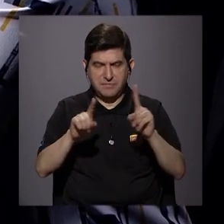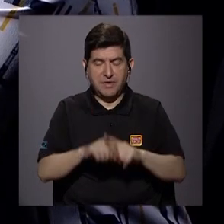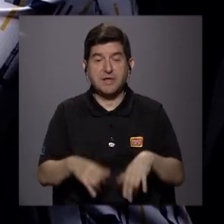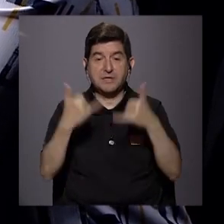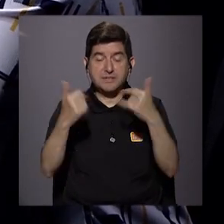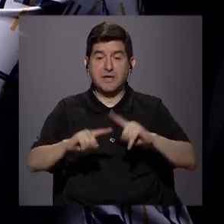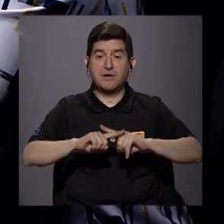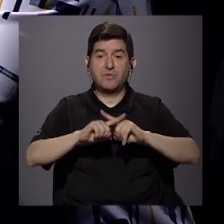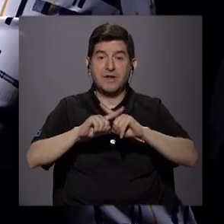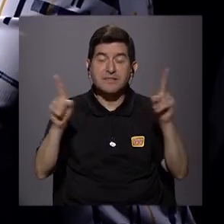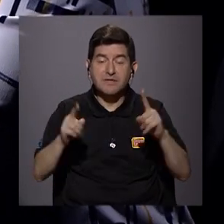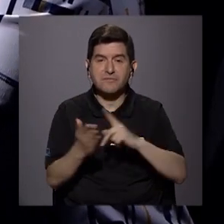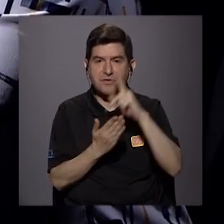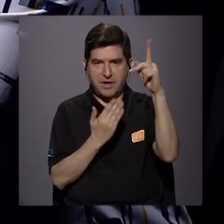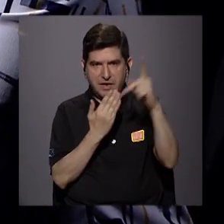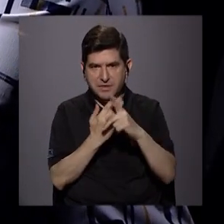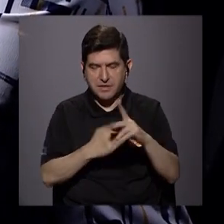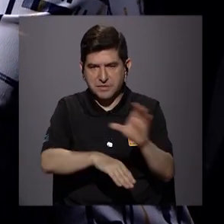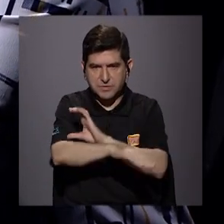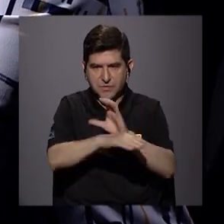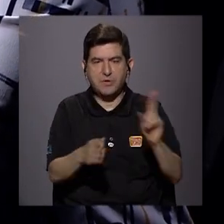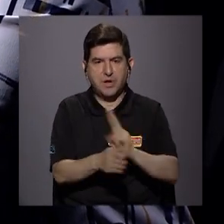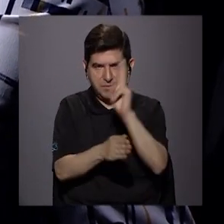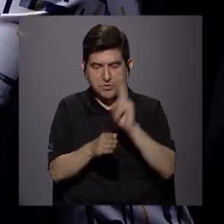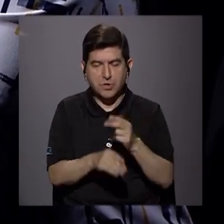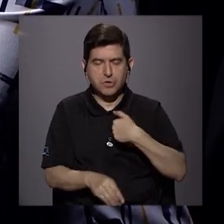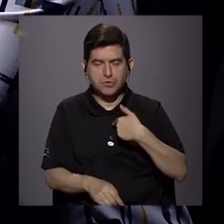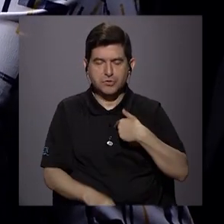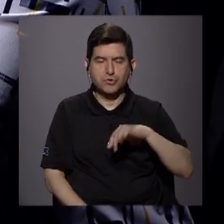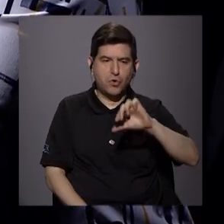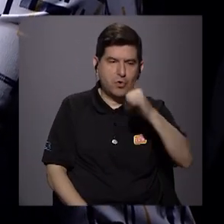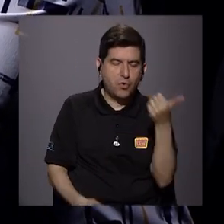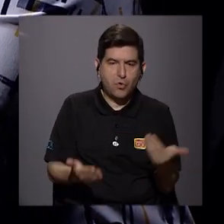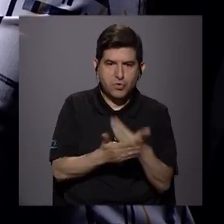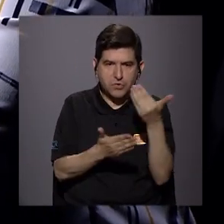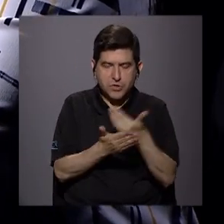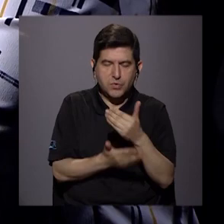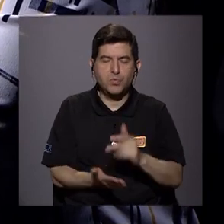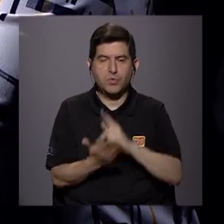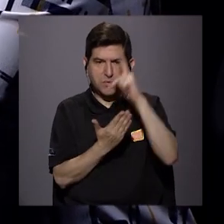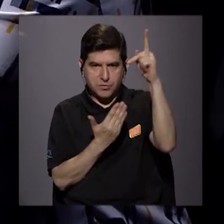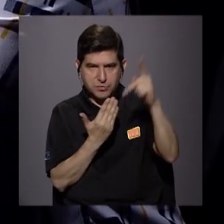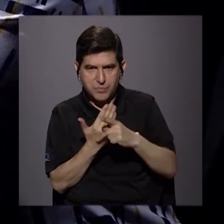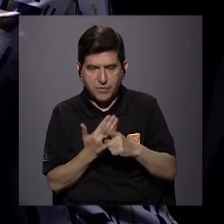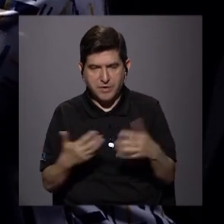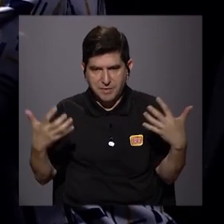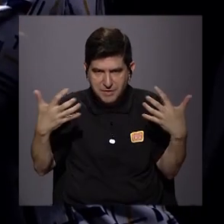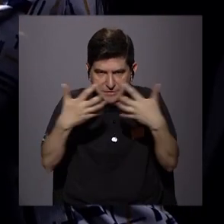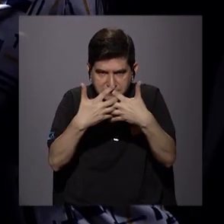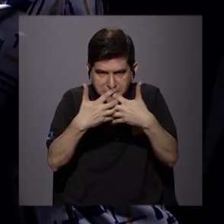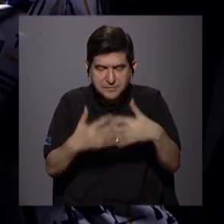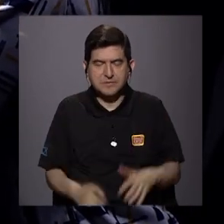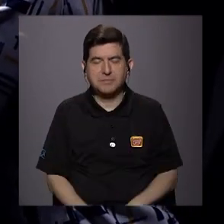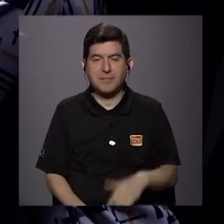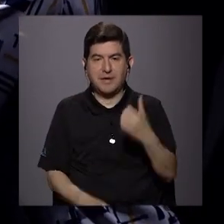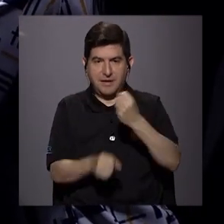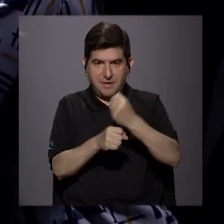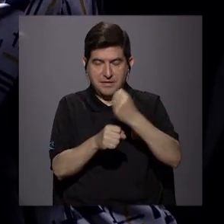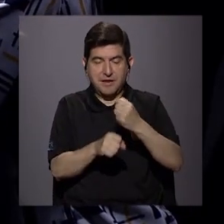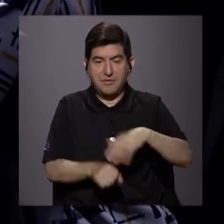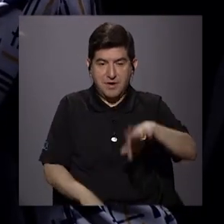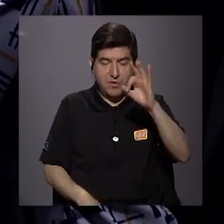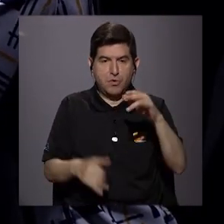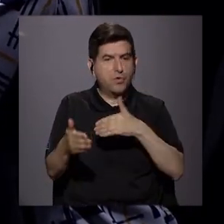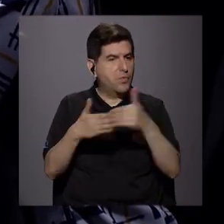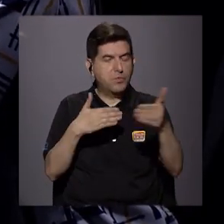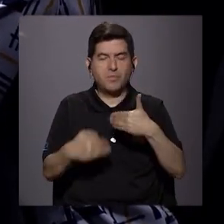otros. Entonces yo necesito complementar mis estudios con esas otras nuevas formas de programación para poder obtener un empleo a pesar de